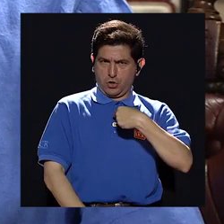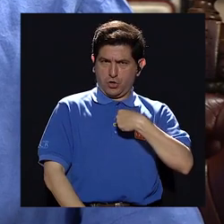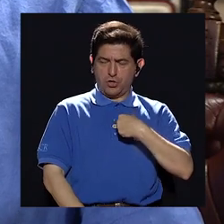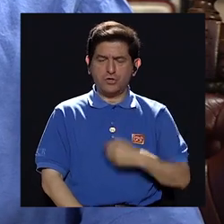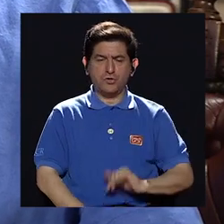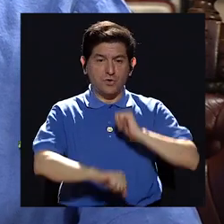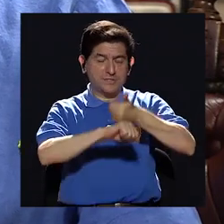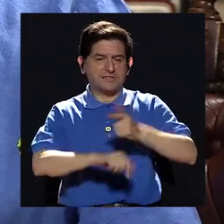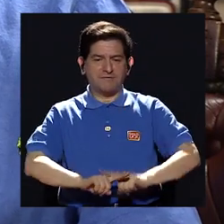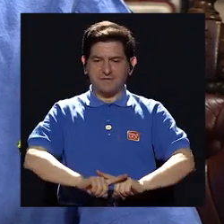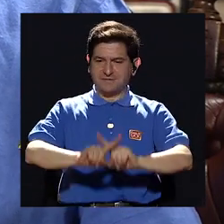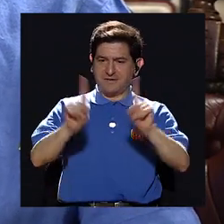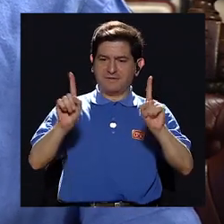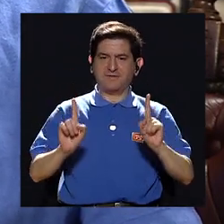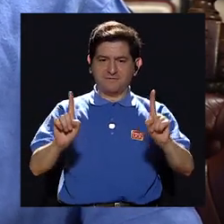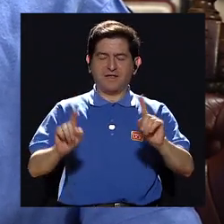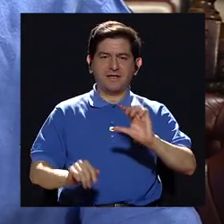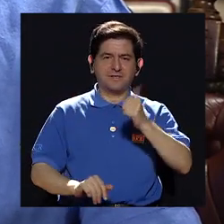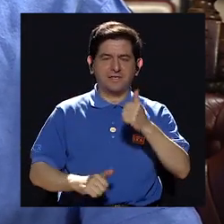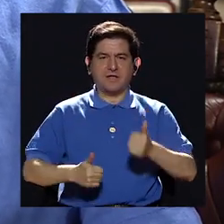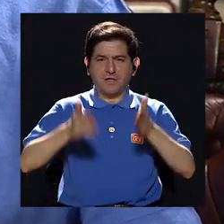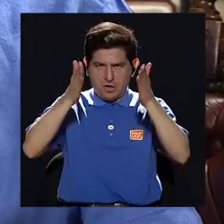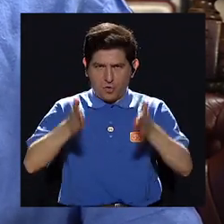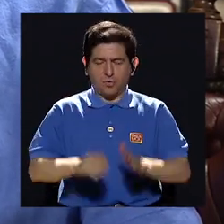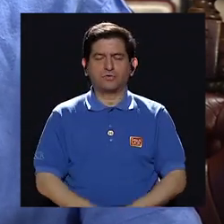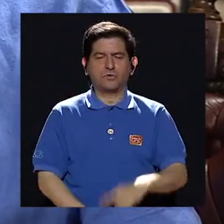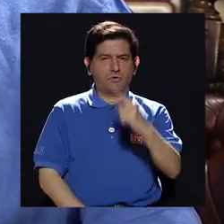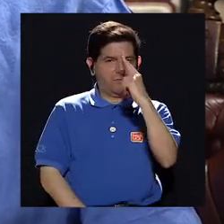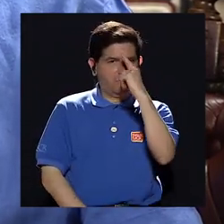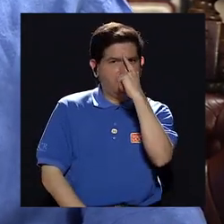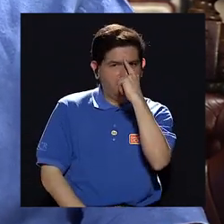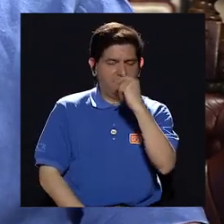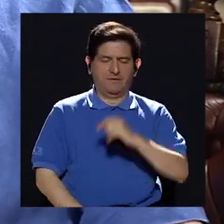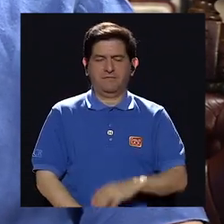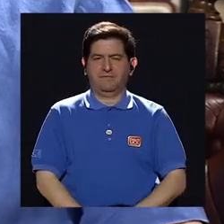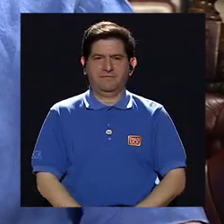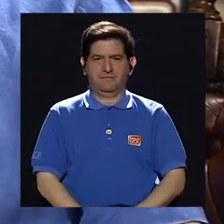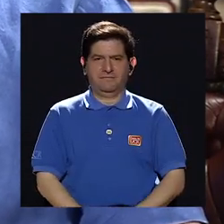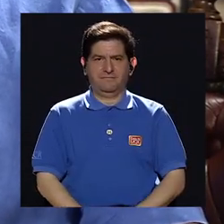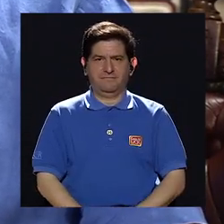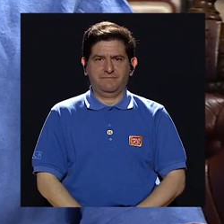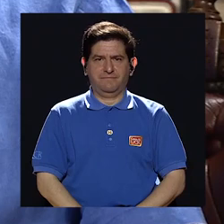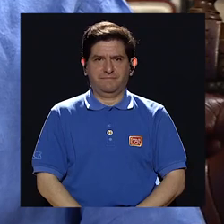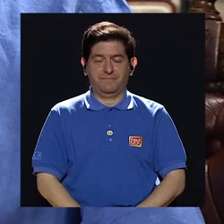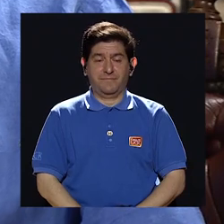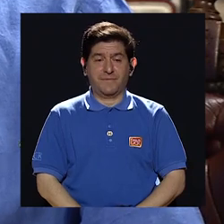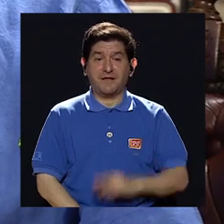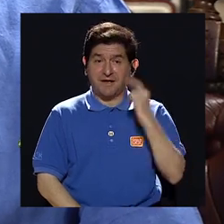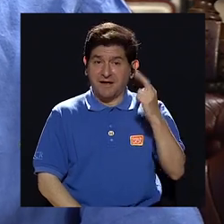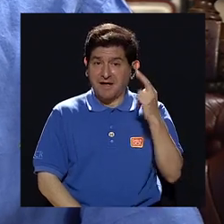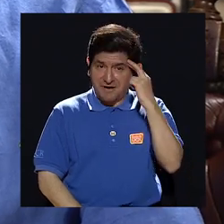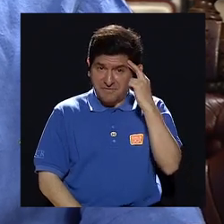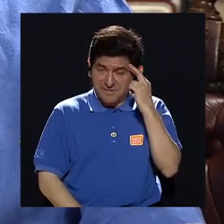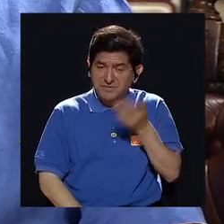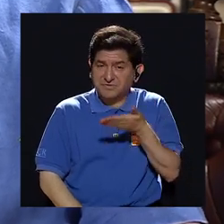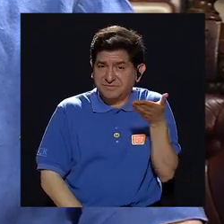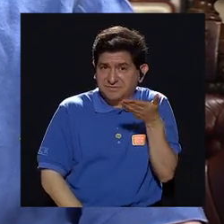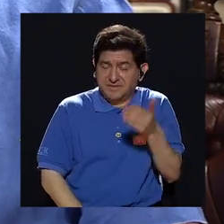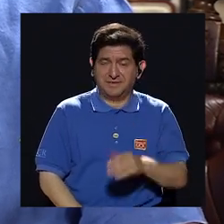diferenciando de mi adversario Rafael Ángel Calderón, casualmente